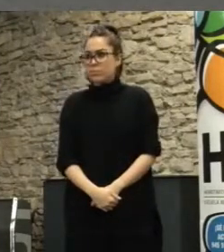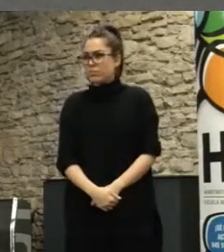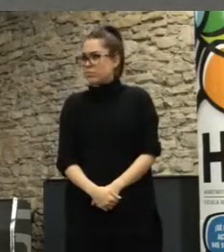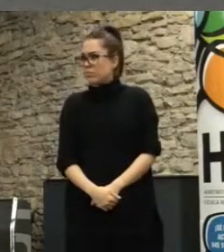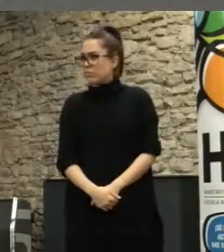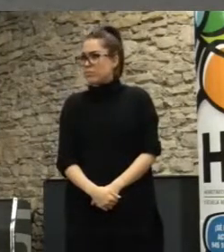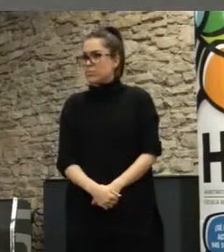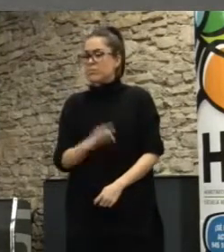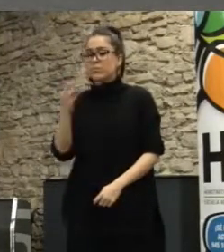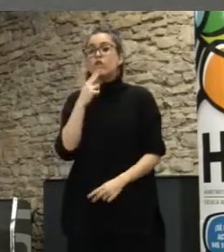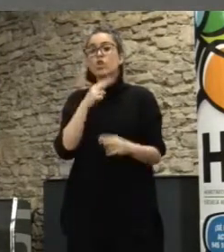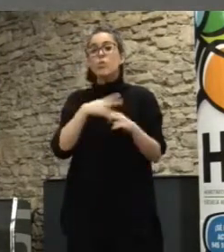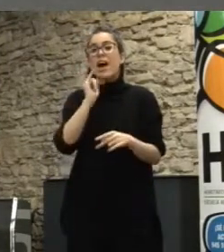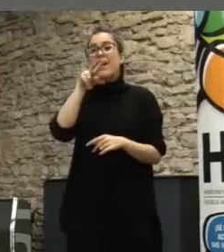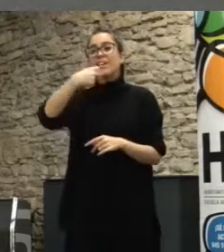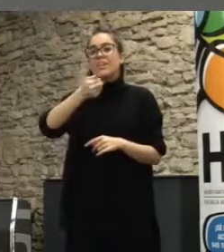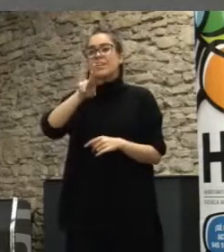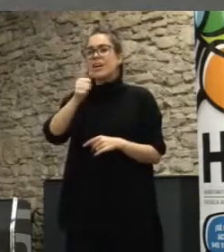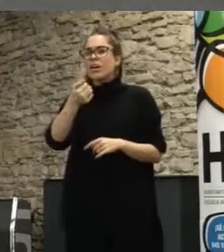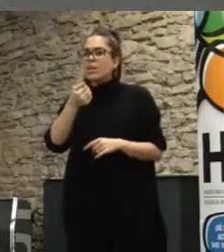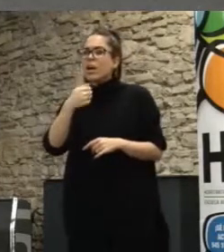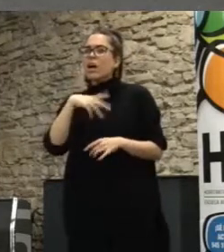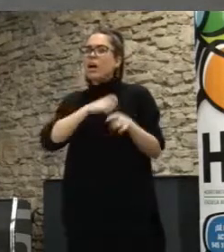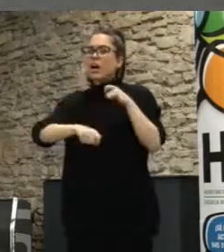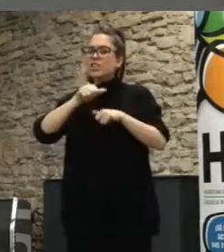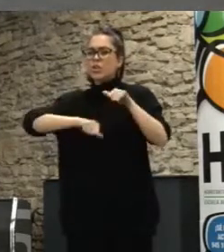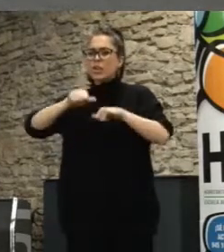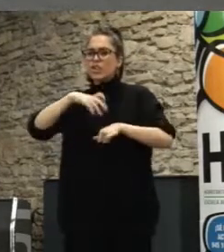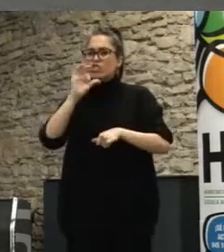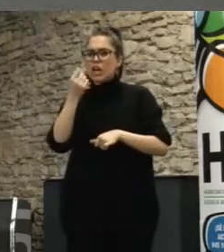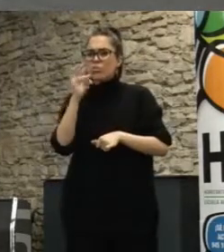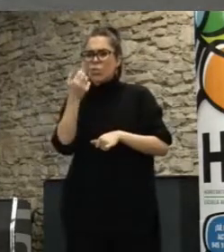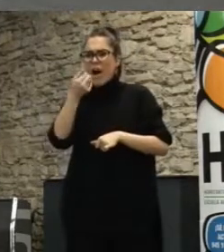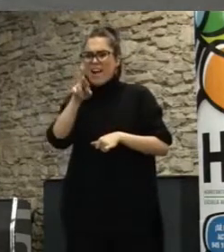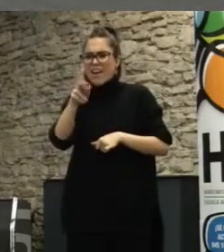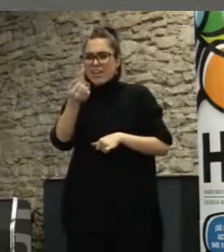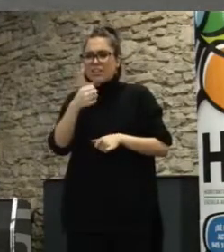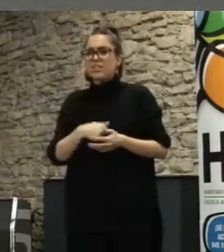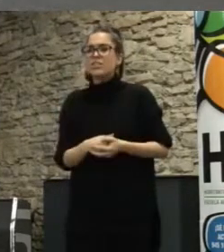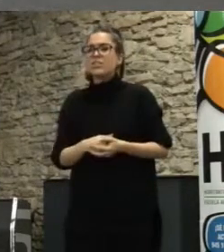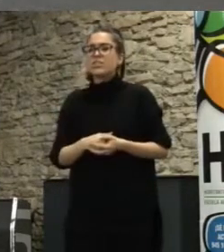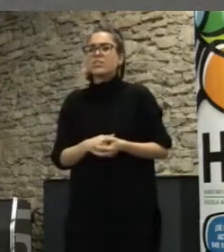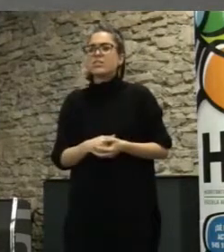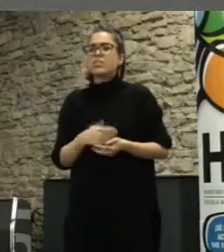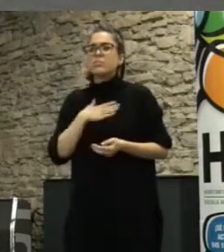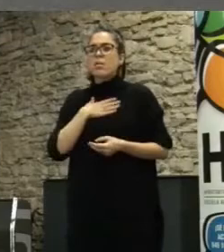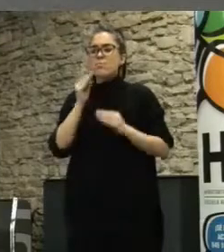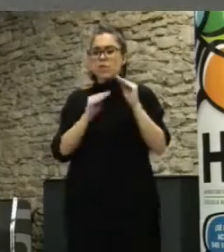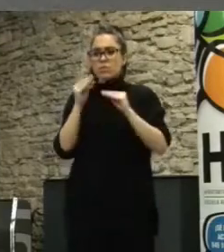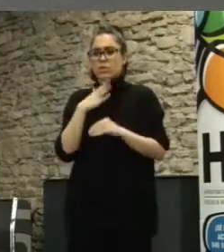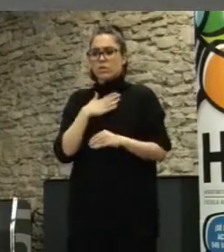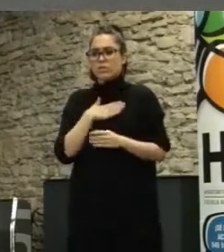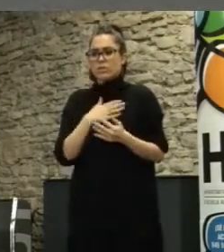mi nombre es Ainara uno de la asociación Sartu Ala del portal asociativo elcarter.info y mi pregunta iba más dirigida un poco a